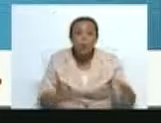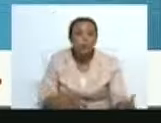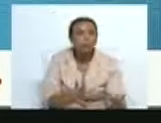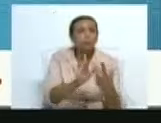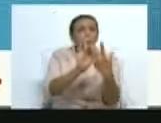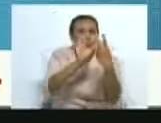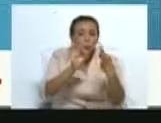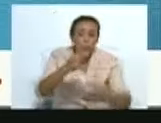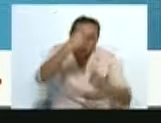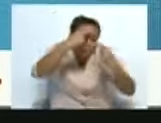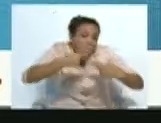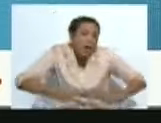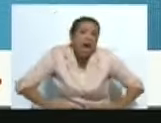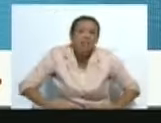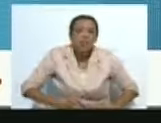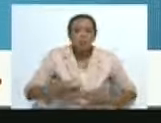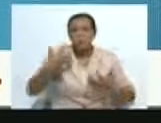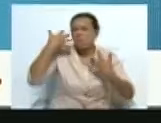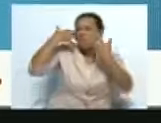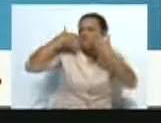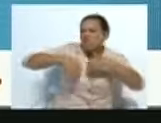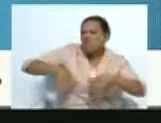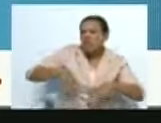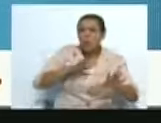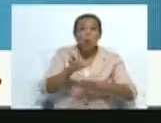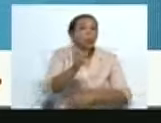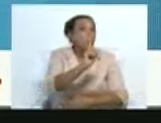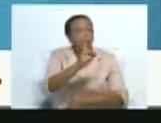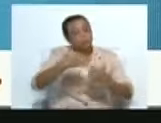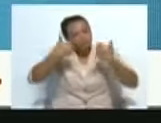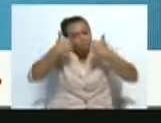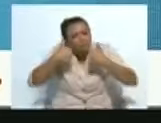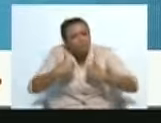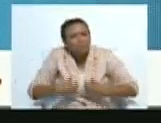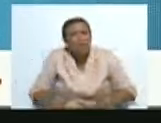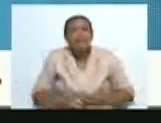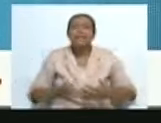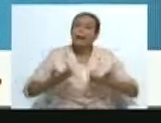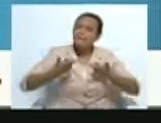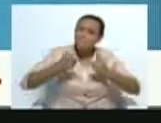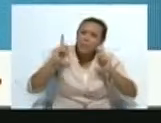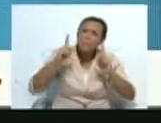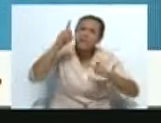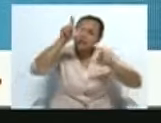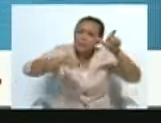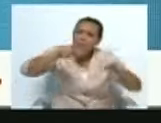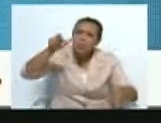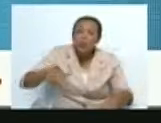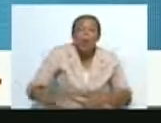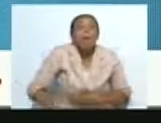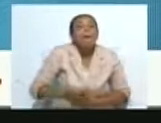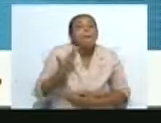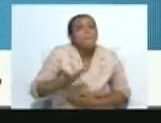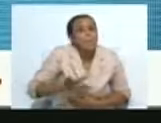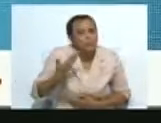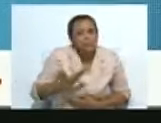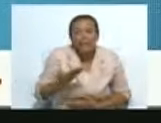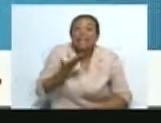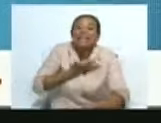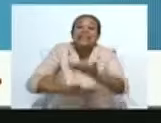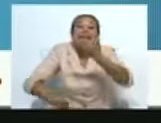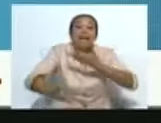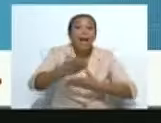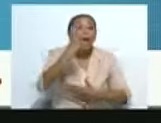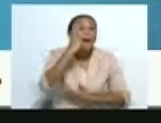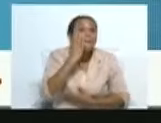siendo humanos, que la humanidad continúe siendo humana. Yo creo que eso es lo fundamental, ese intercambio,